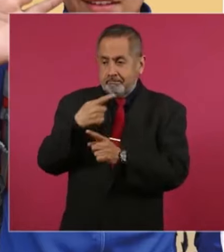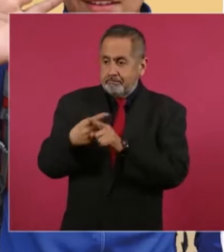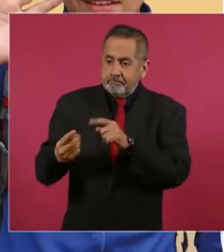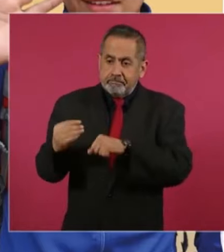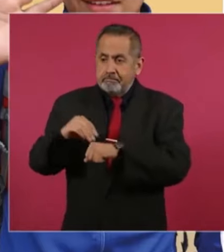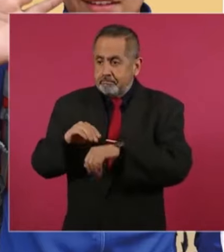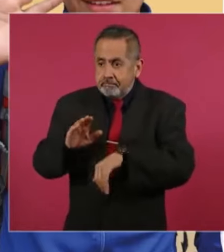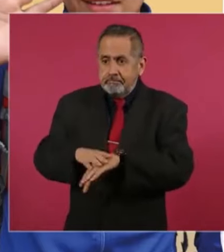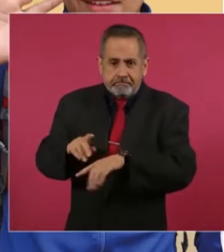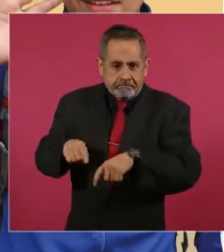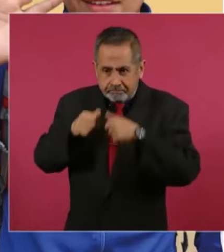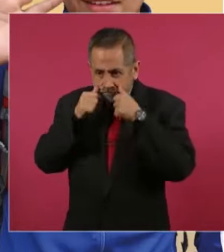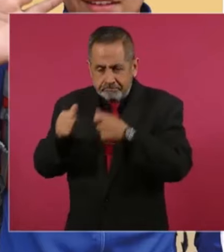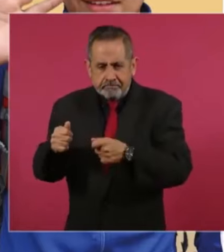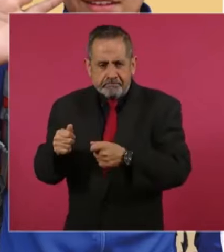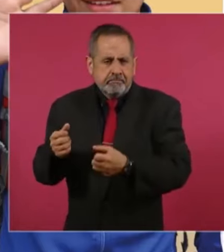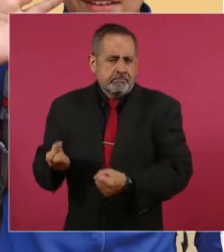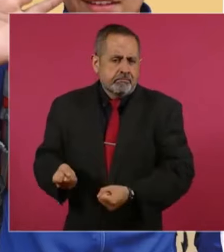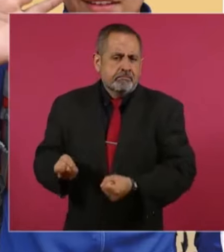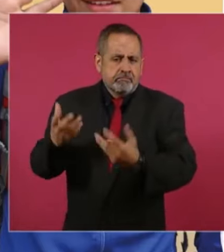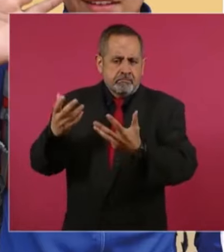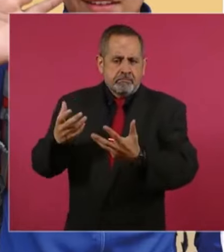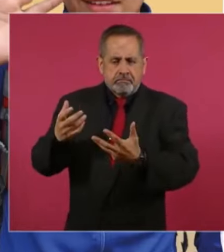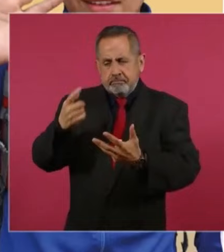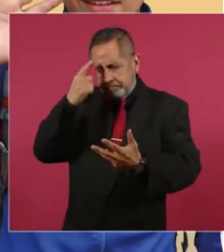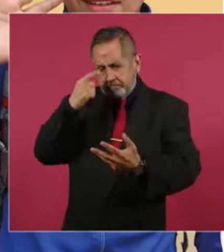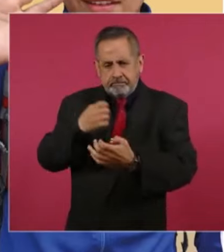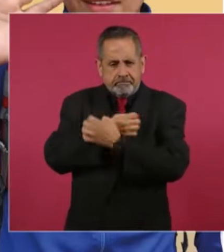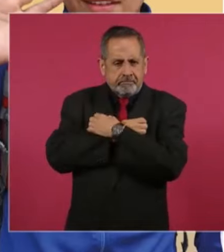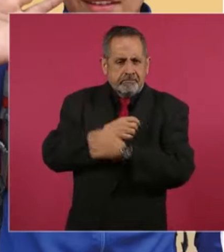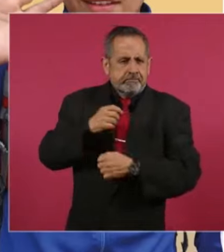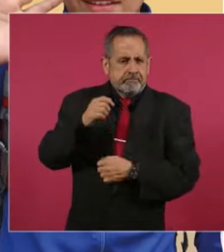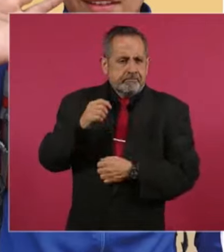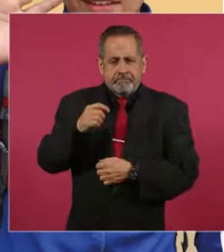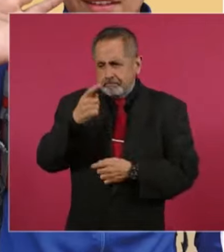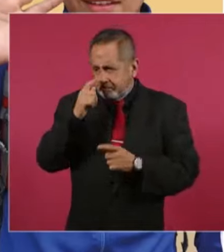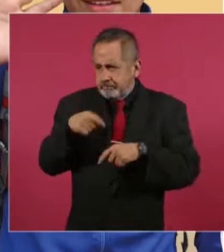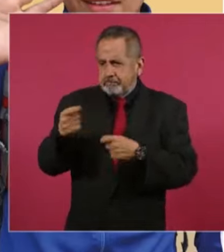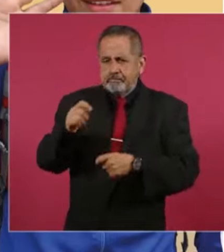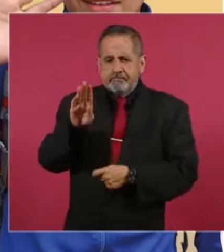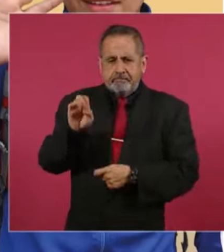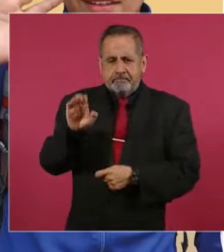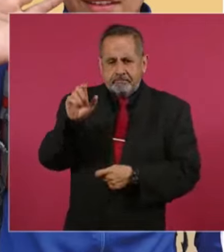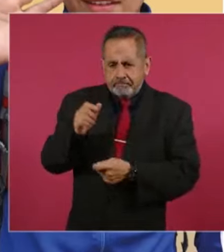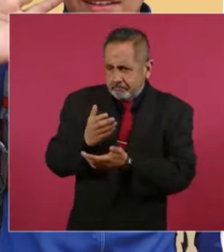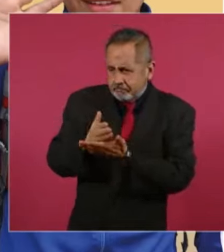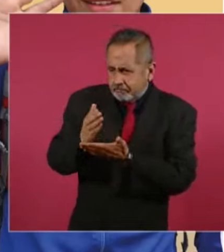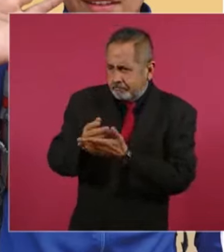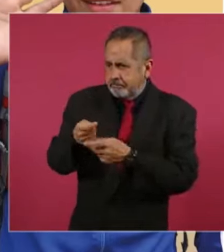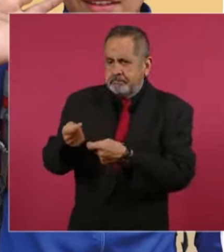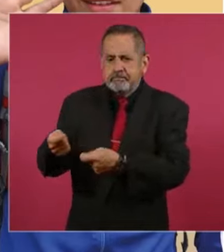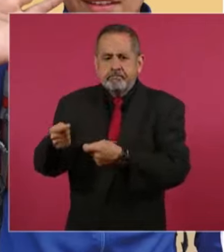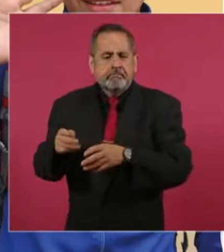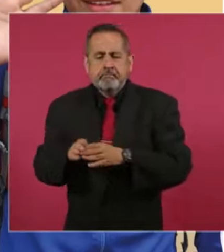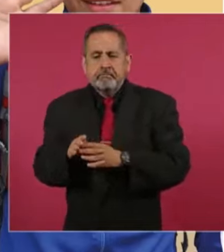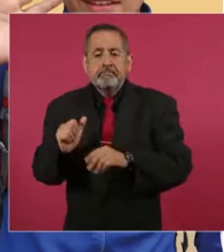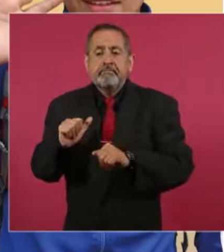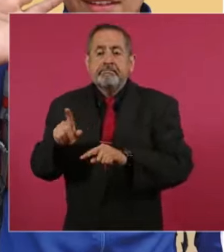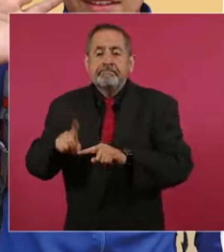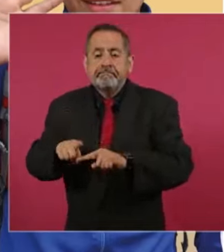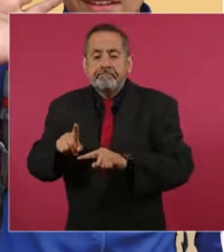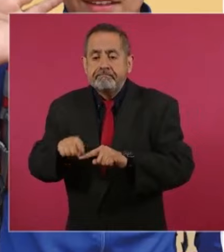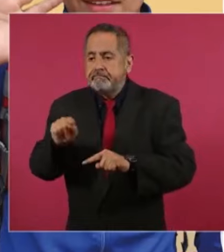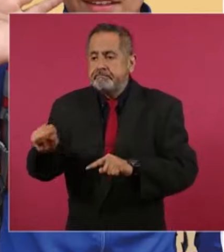pero no solamente es la cantidad de becas educativas que se han otorgado en número, sino a quién les